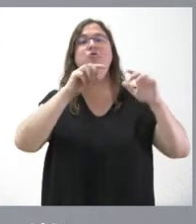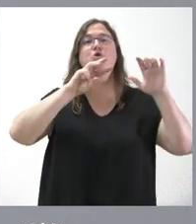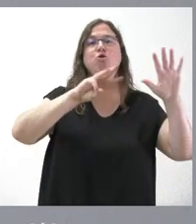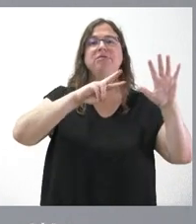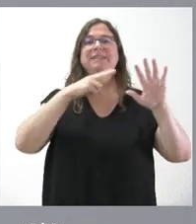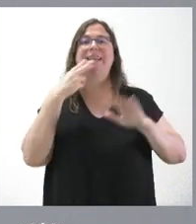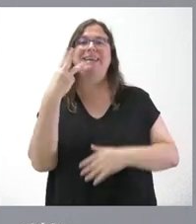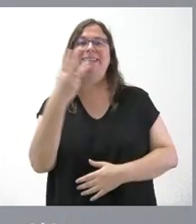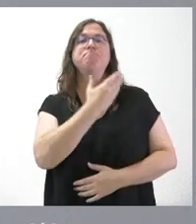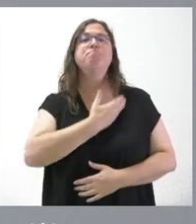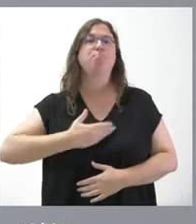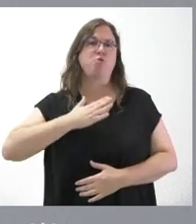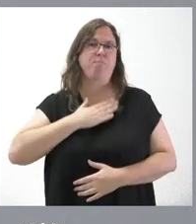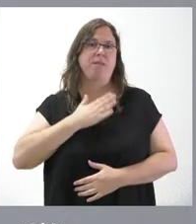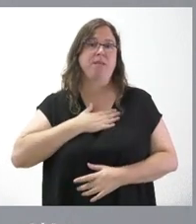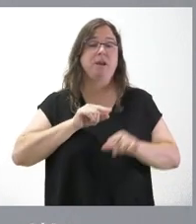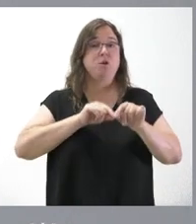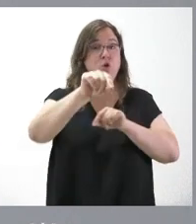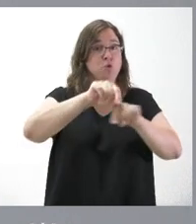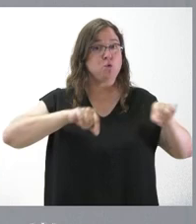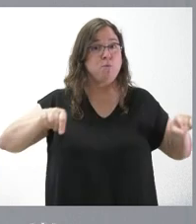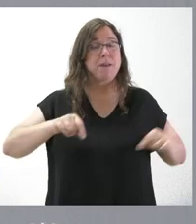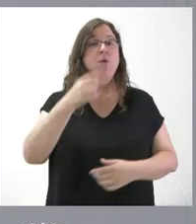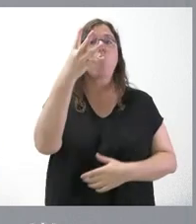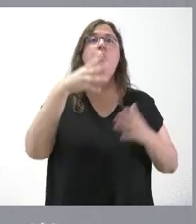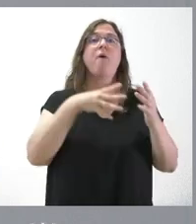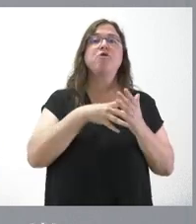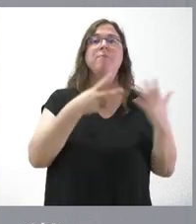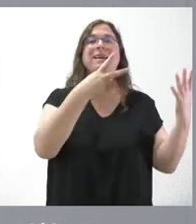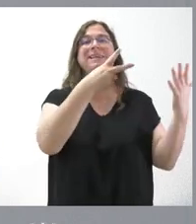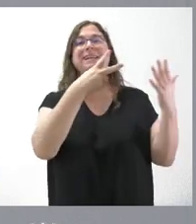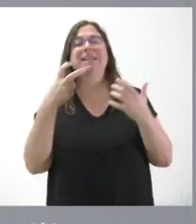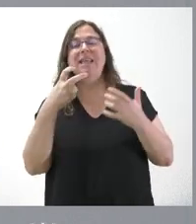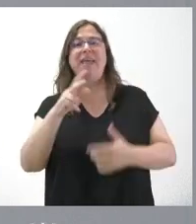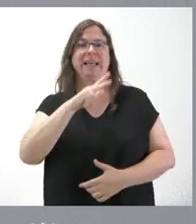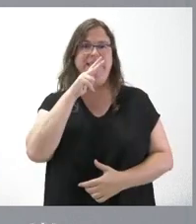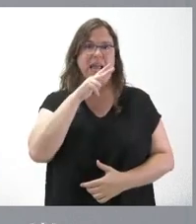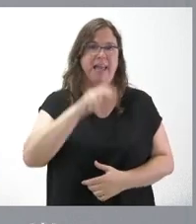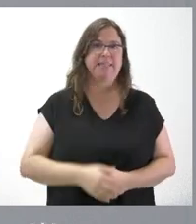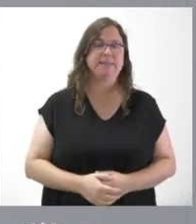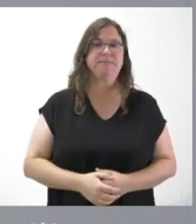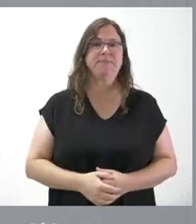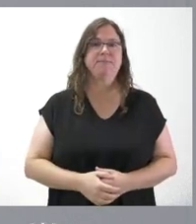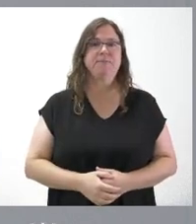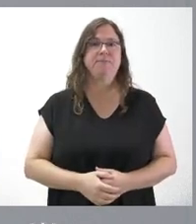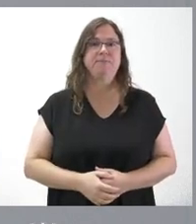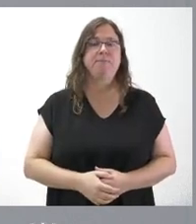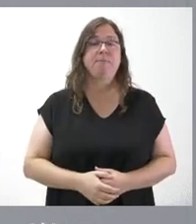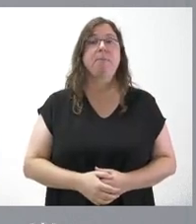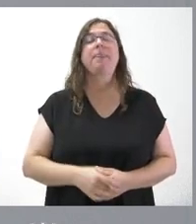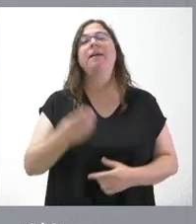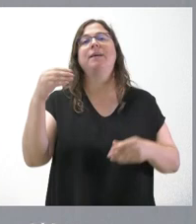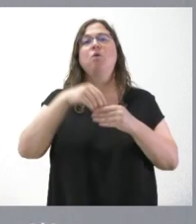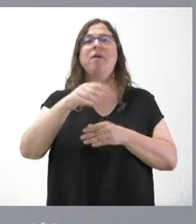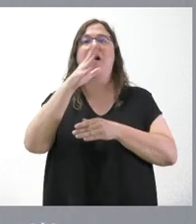en una superficie de más de 4.700 hectáreas. Incluye la toma de agua,